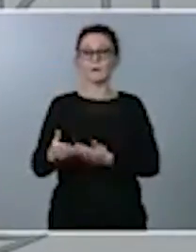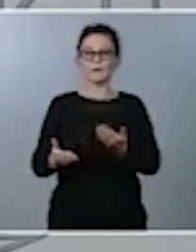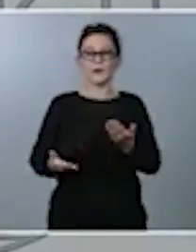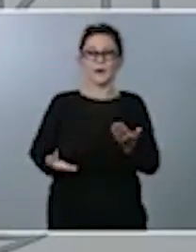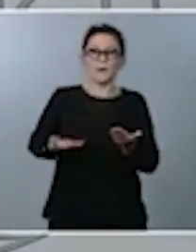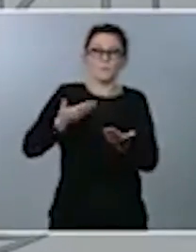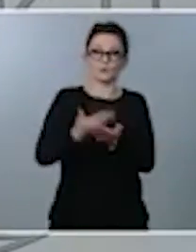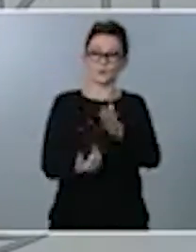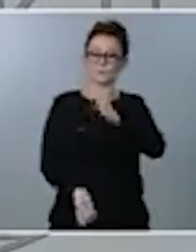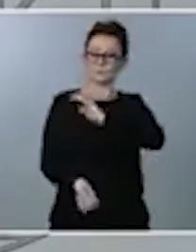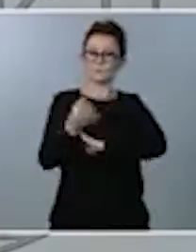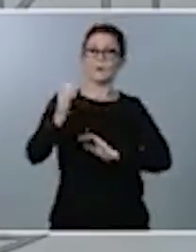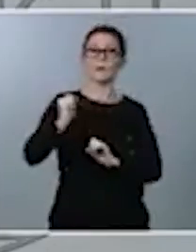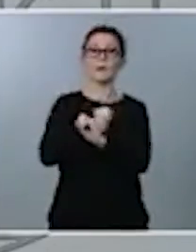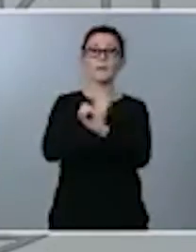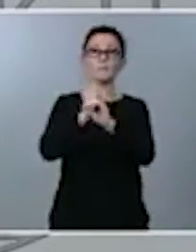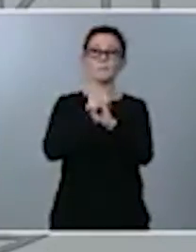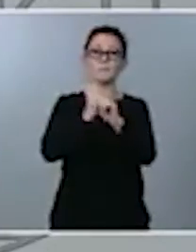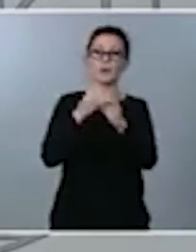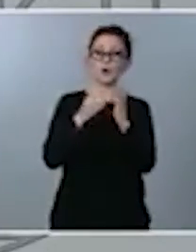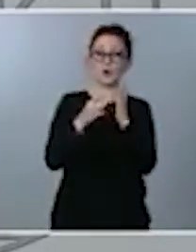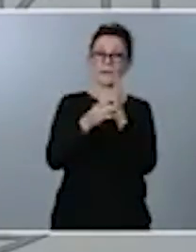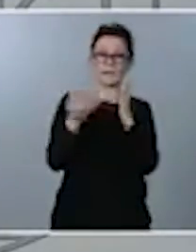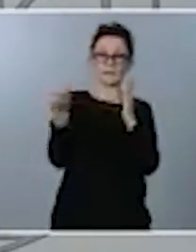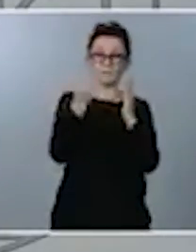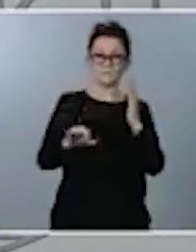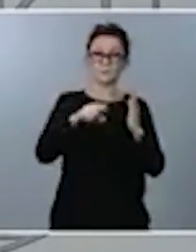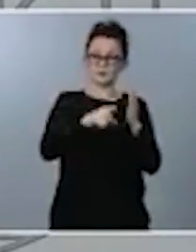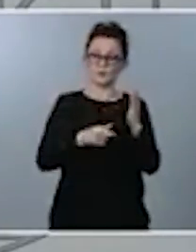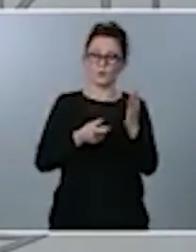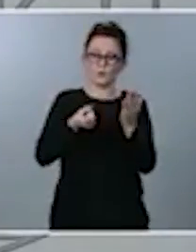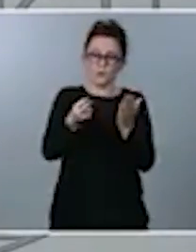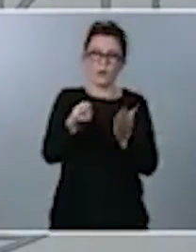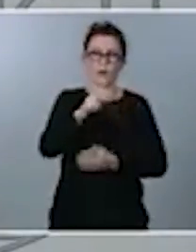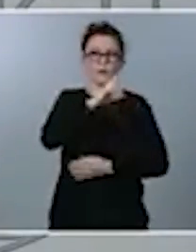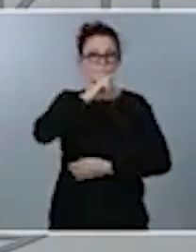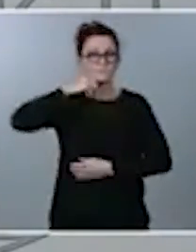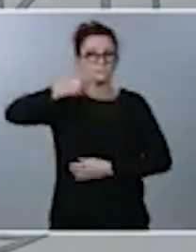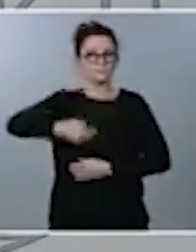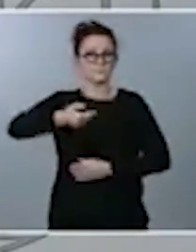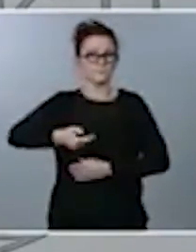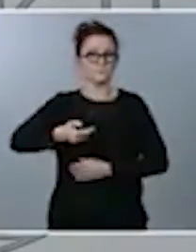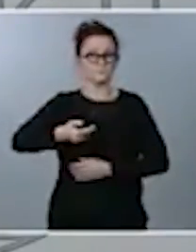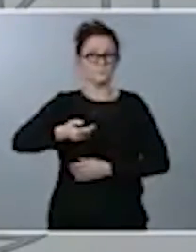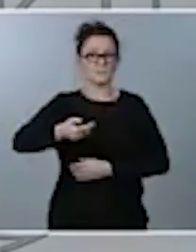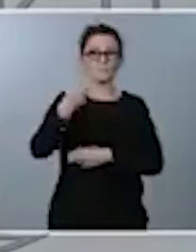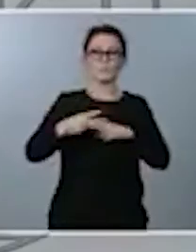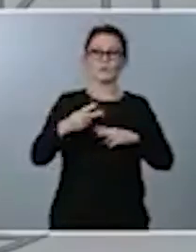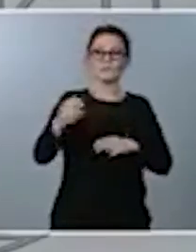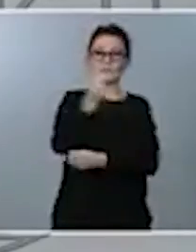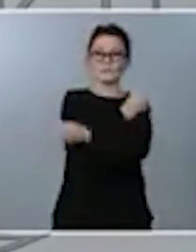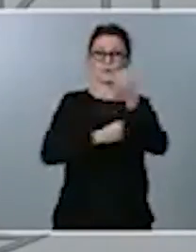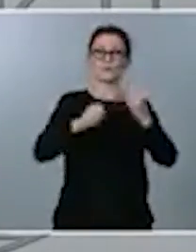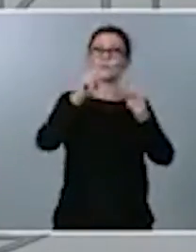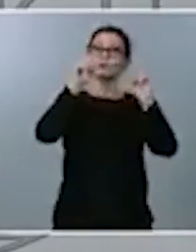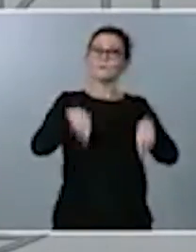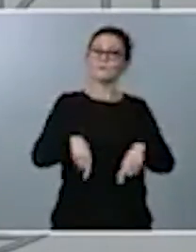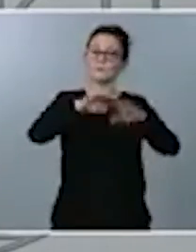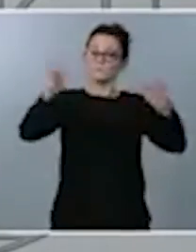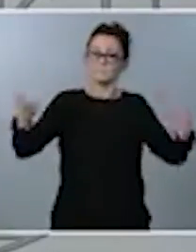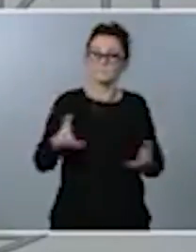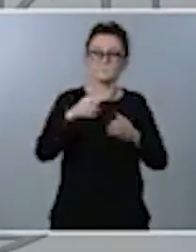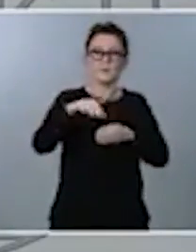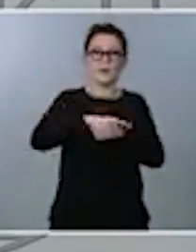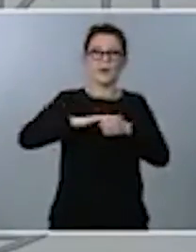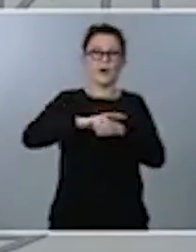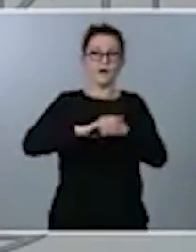calidad, lo que da, sin duda, un valor añadido a toda la política económica y el impulso de áreas emergentes como